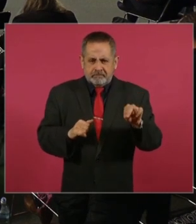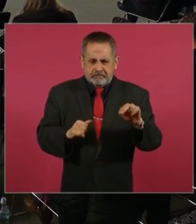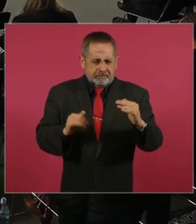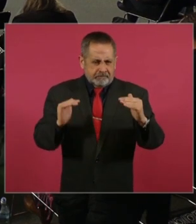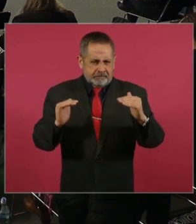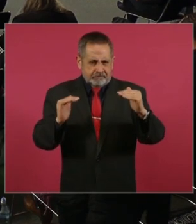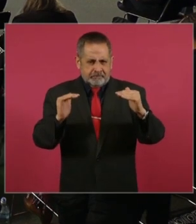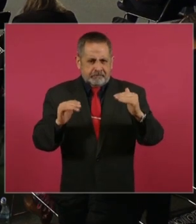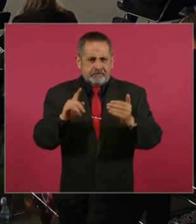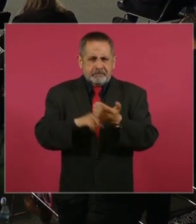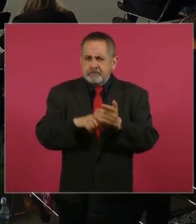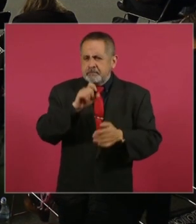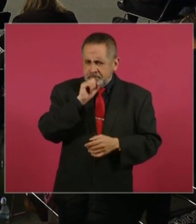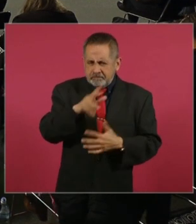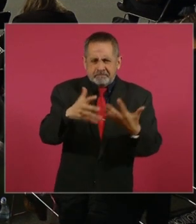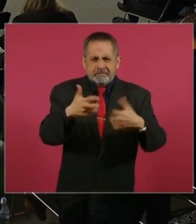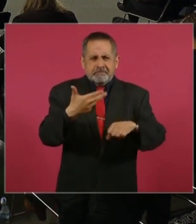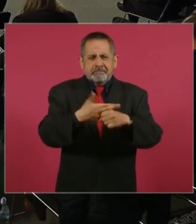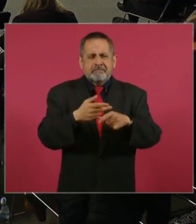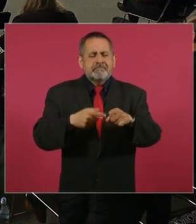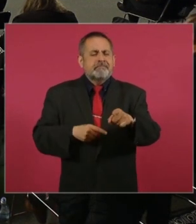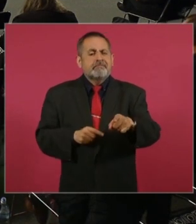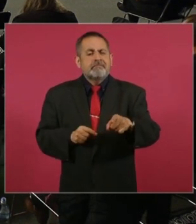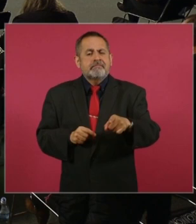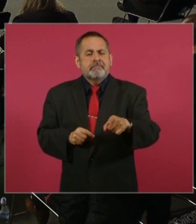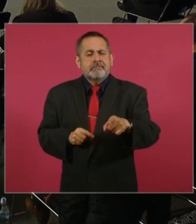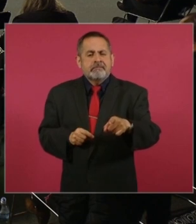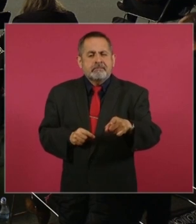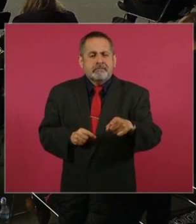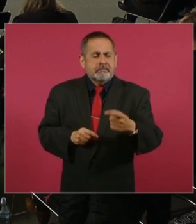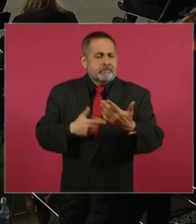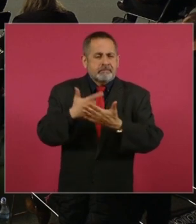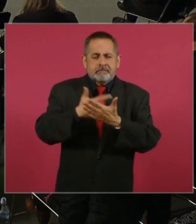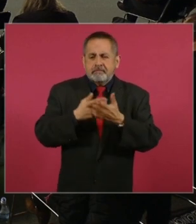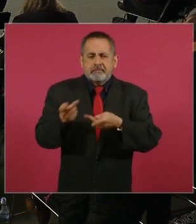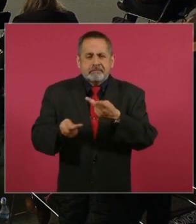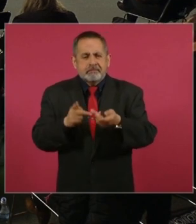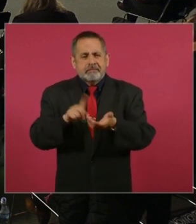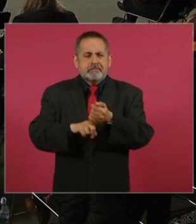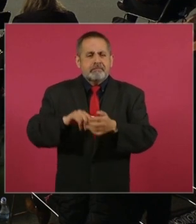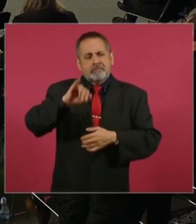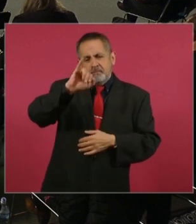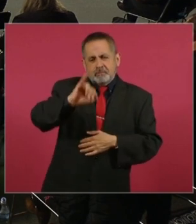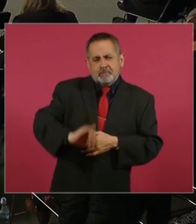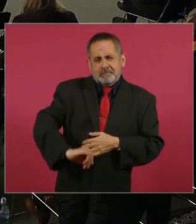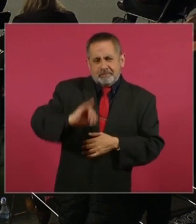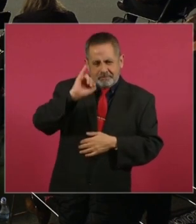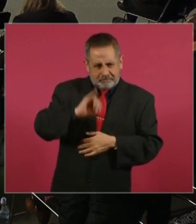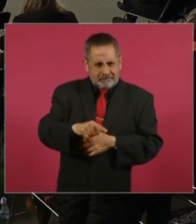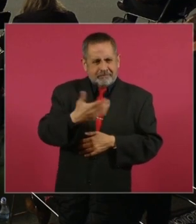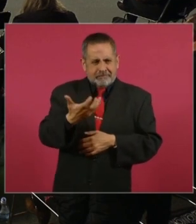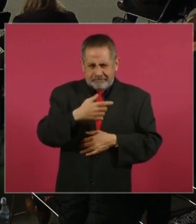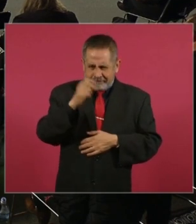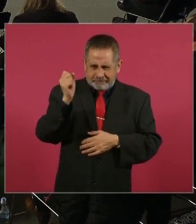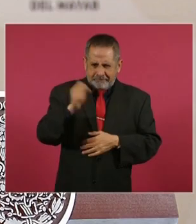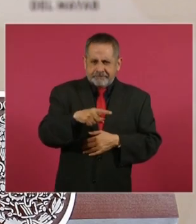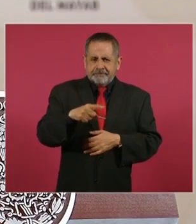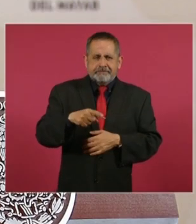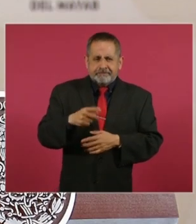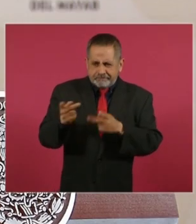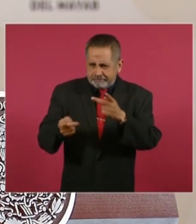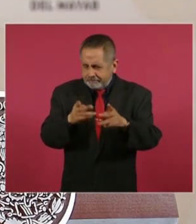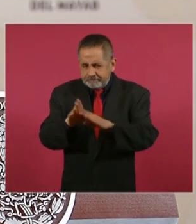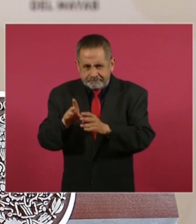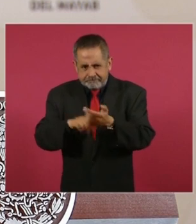que es de esta empresa que hace las encuestas los jueves acerca del…